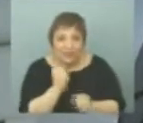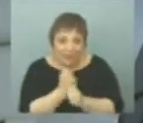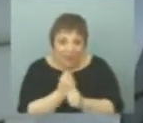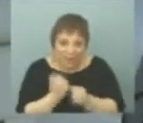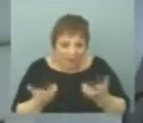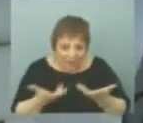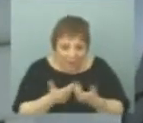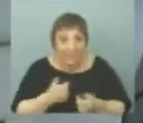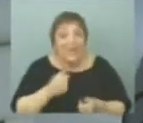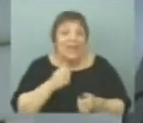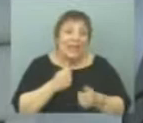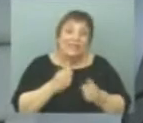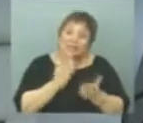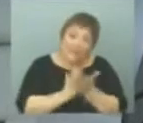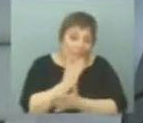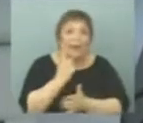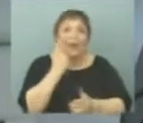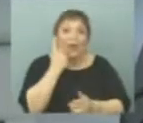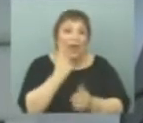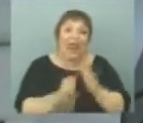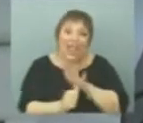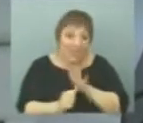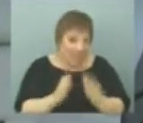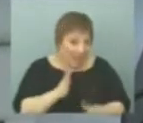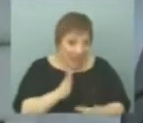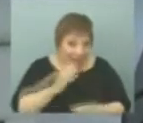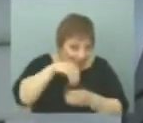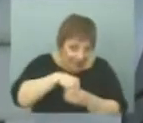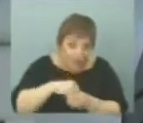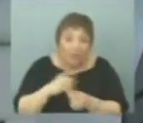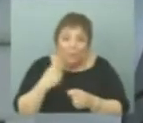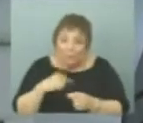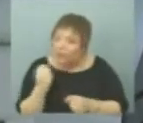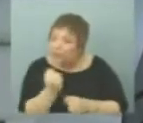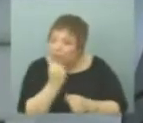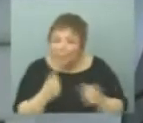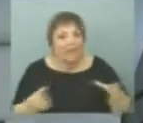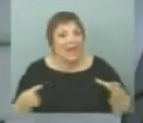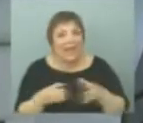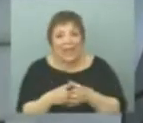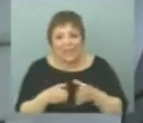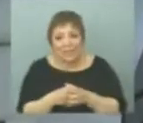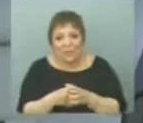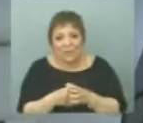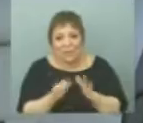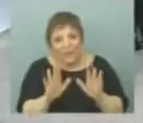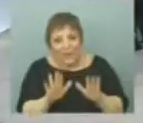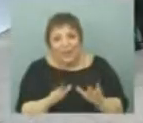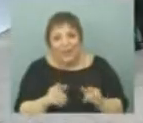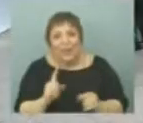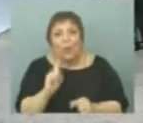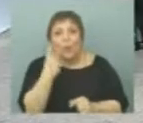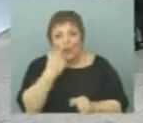equipos tienen líderes, generalmente tienen líderes, pero lo fundamental son equipos. A ver, las